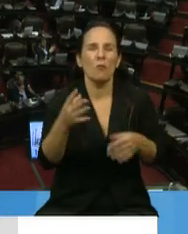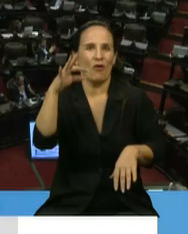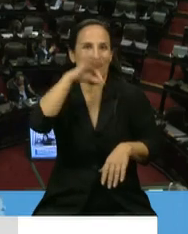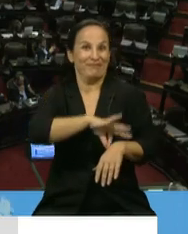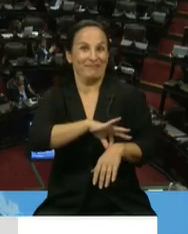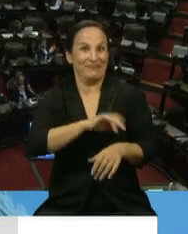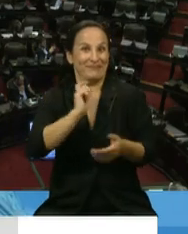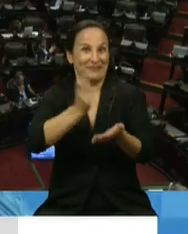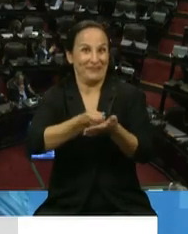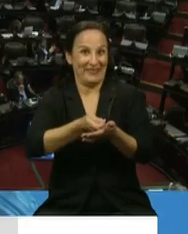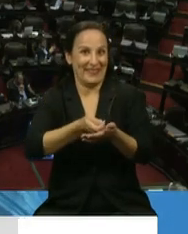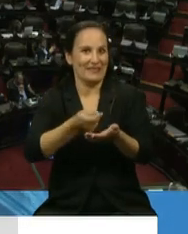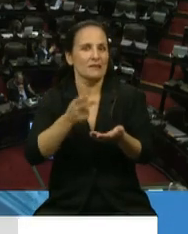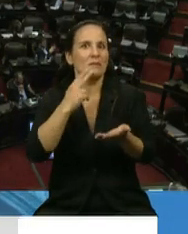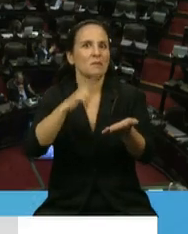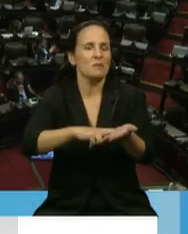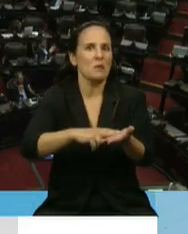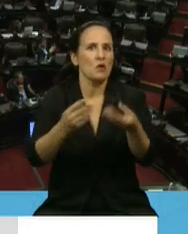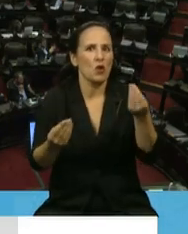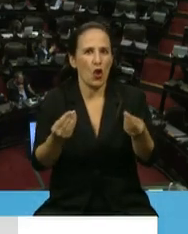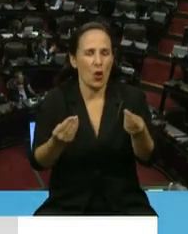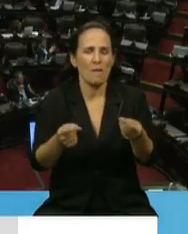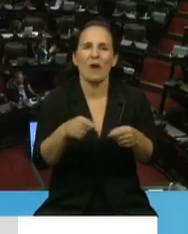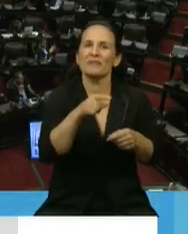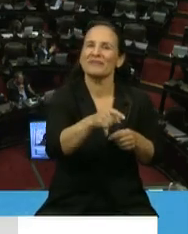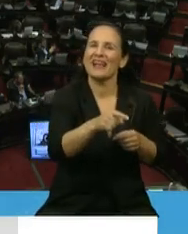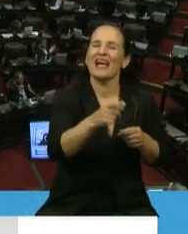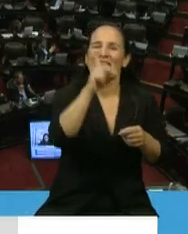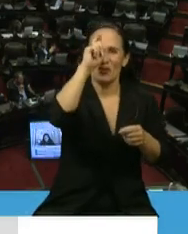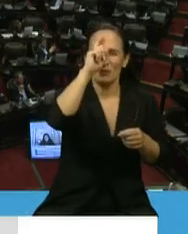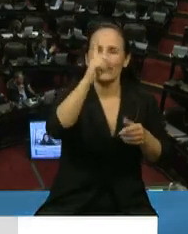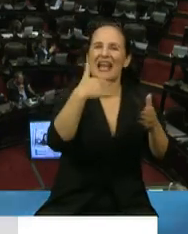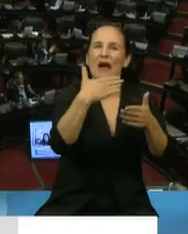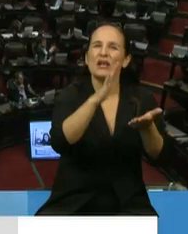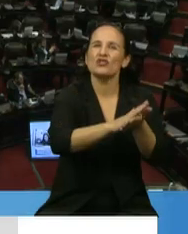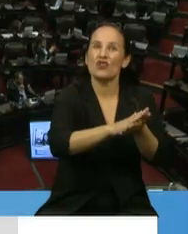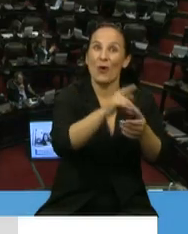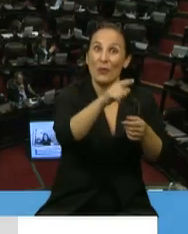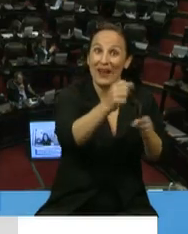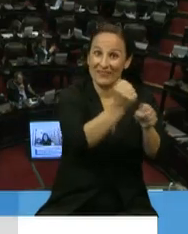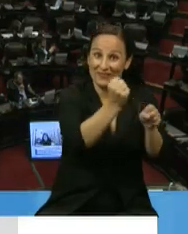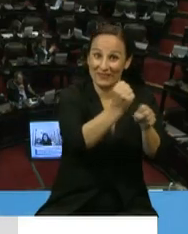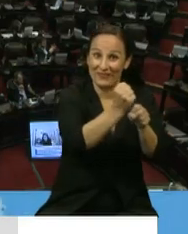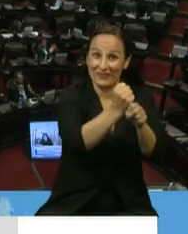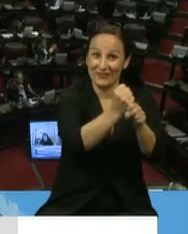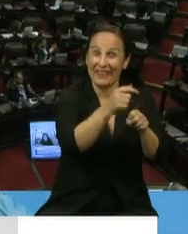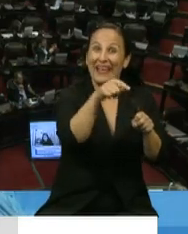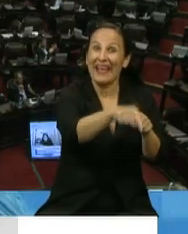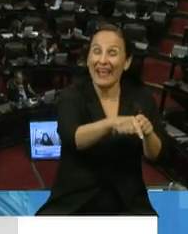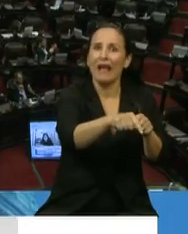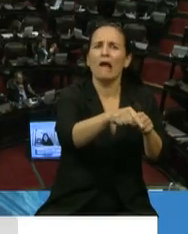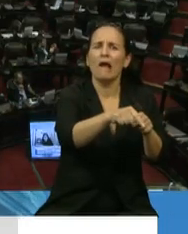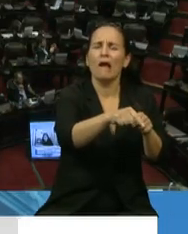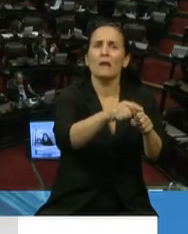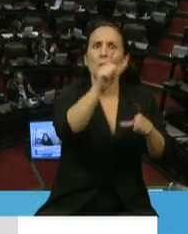hospitalaria, quienes han estado trabajando en hospital, se habla de esta quinta guardia, que es lo que se le retiene particularmente al trabajador o a la trabajadora